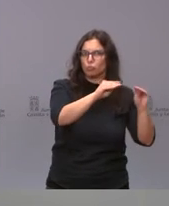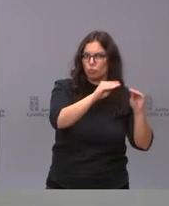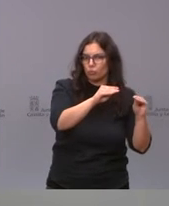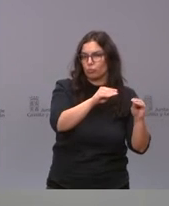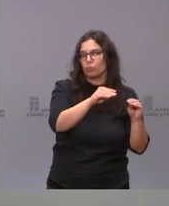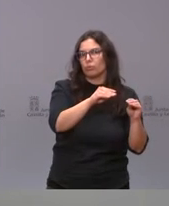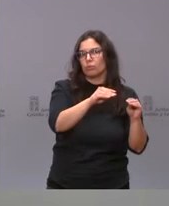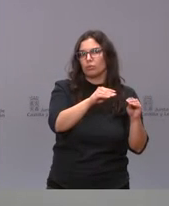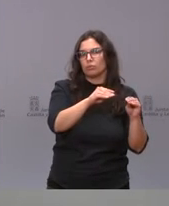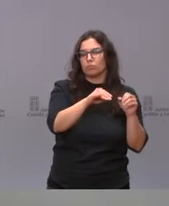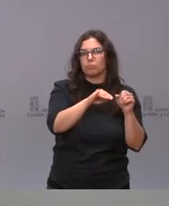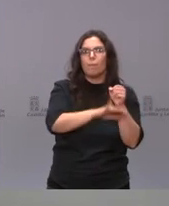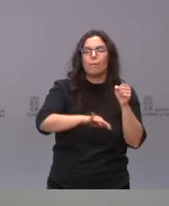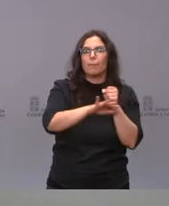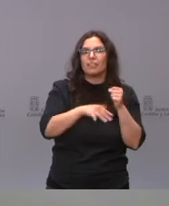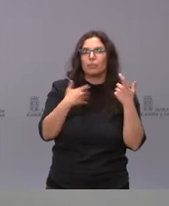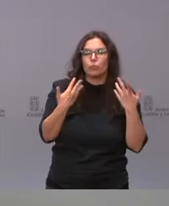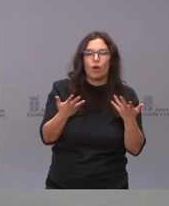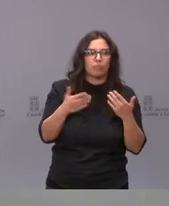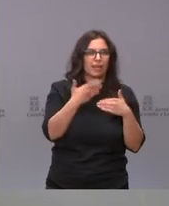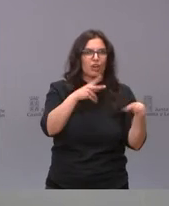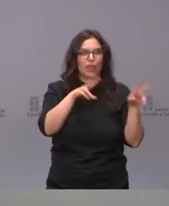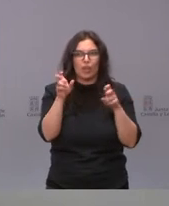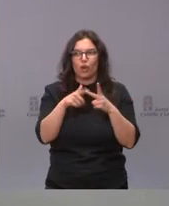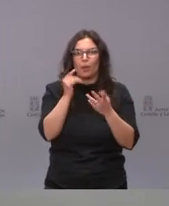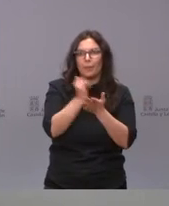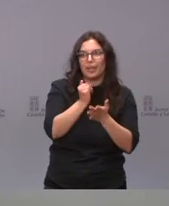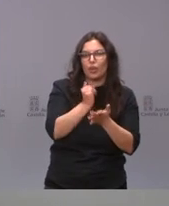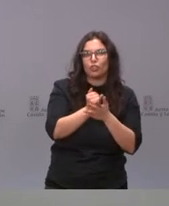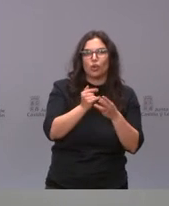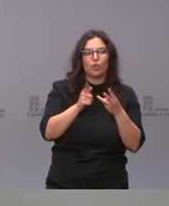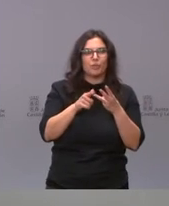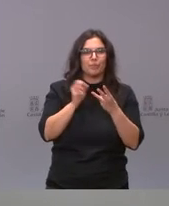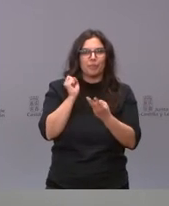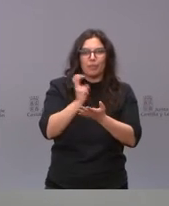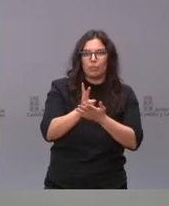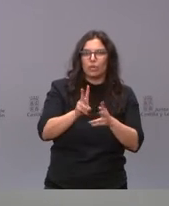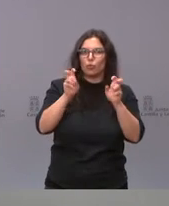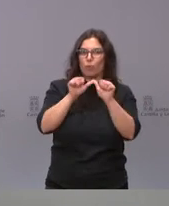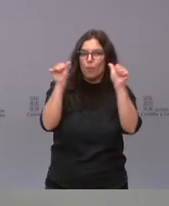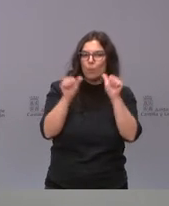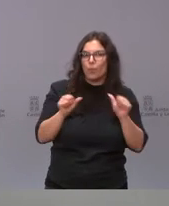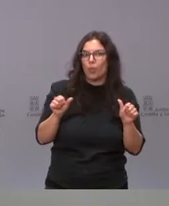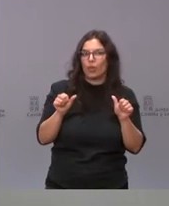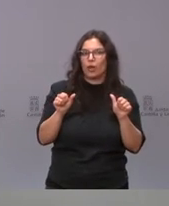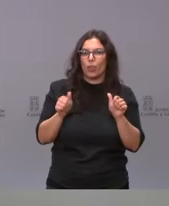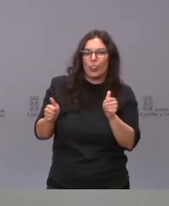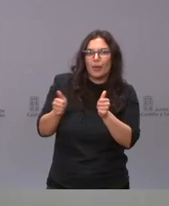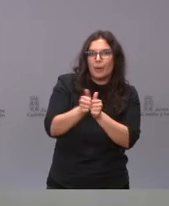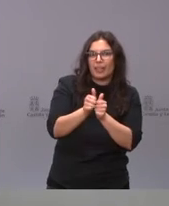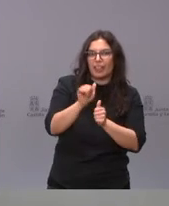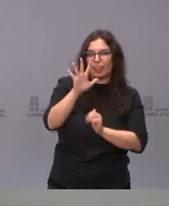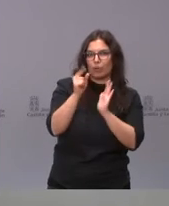en la innovación, proyectos pilotos, proyectos que apuestan por ese nuevo modelo de dependencia 5